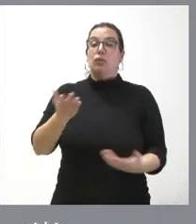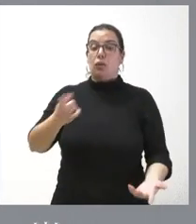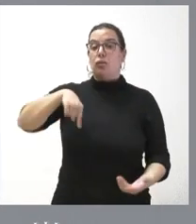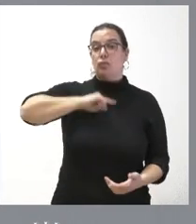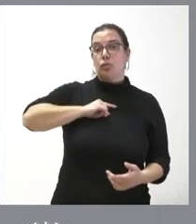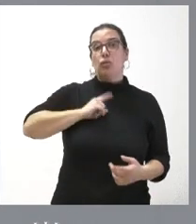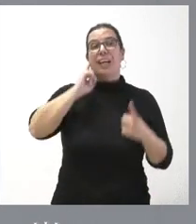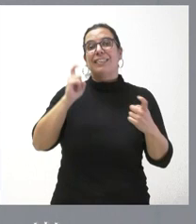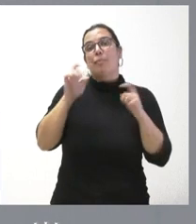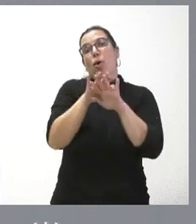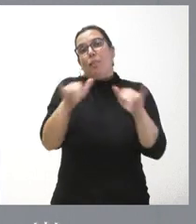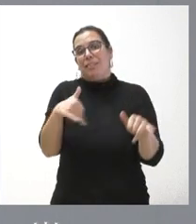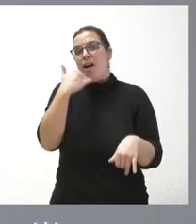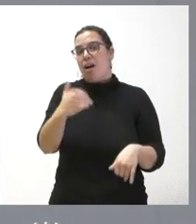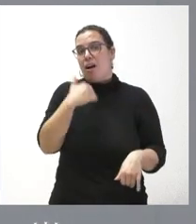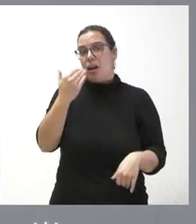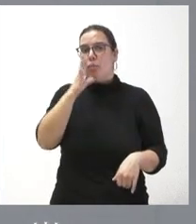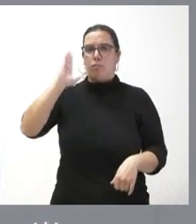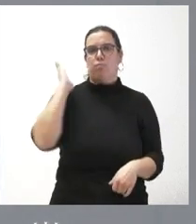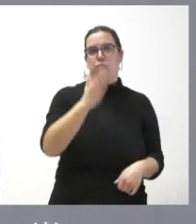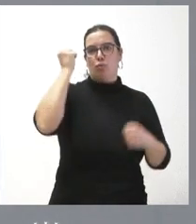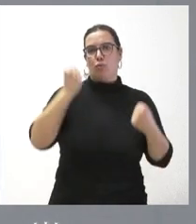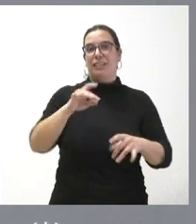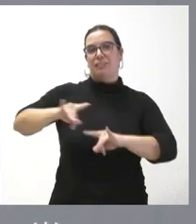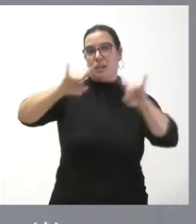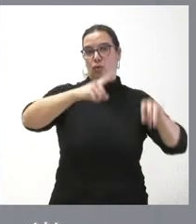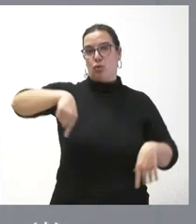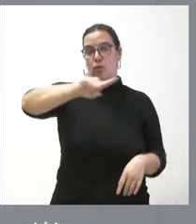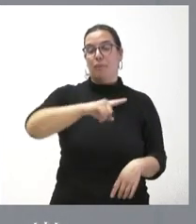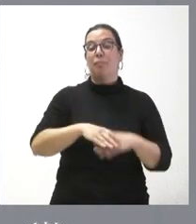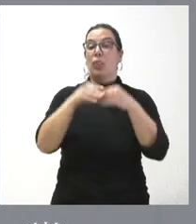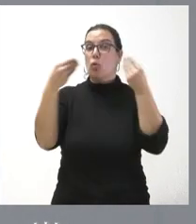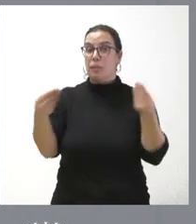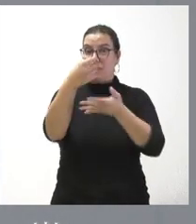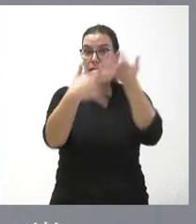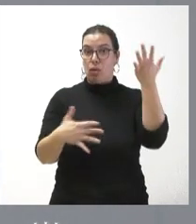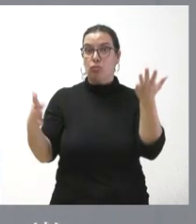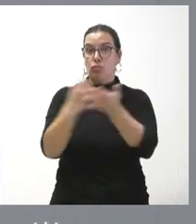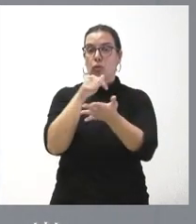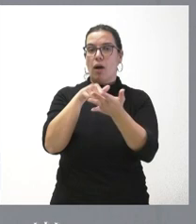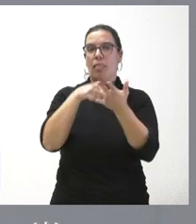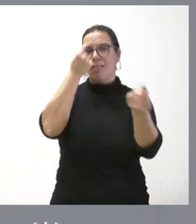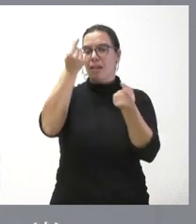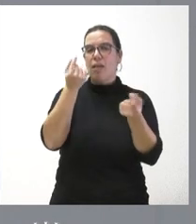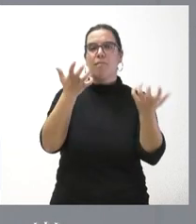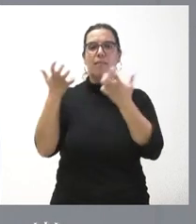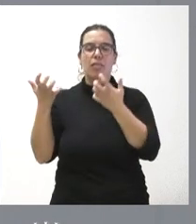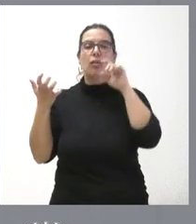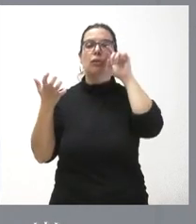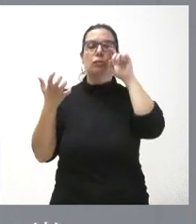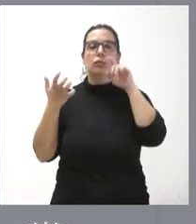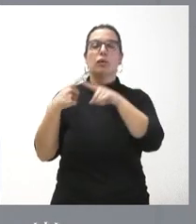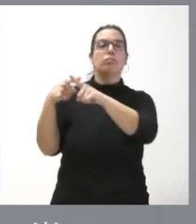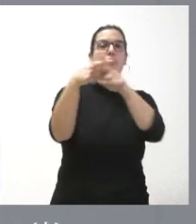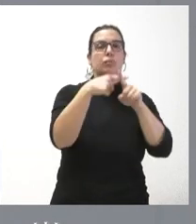tratan de compensar, al menos es parte, el daño causado sobre estos territorios. Tienen ustedes en toda la documentación los beneficios que llegan a